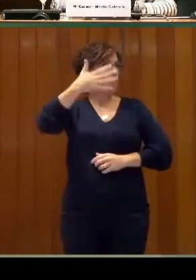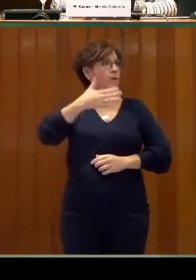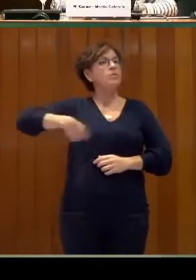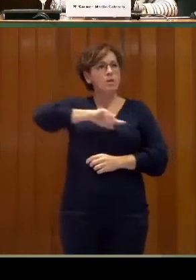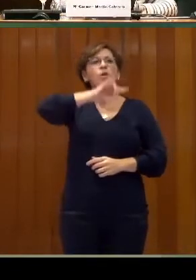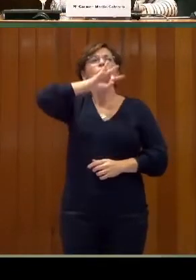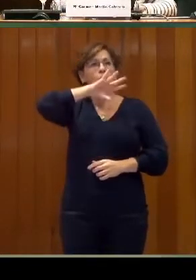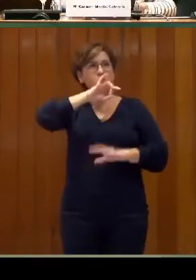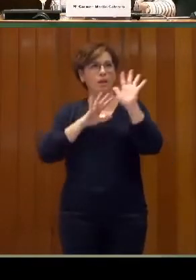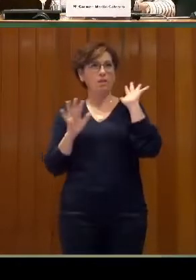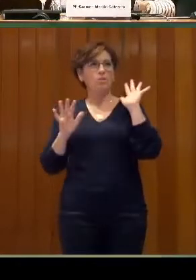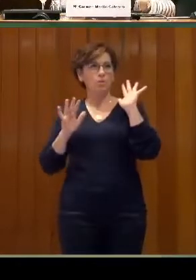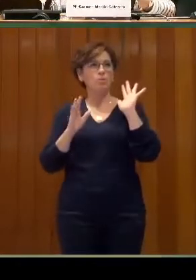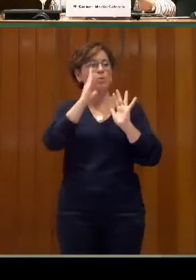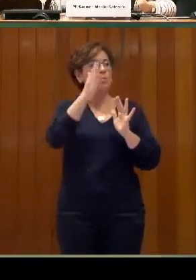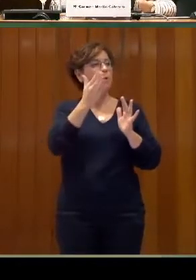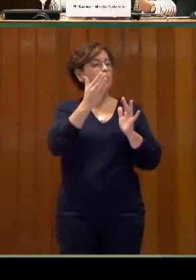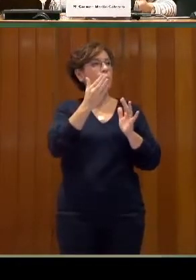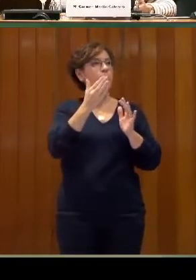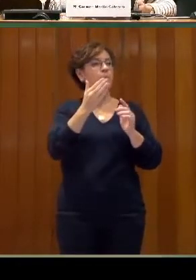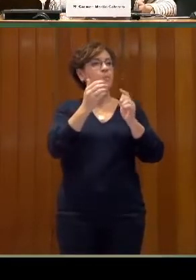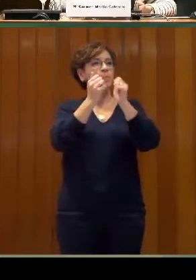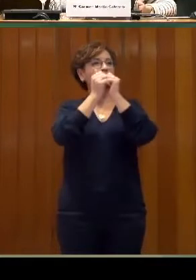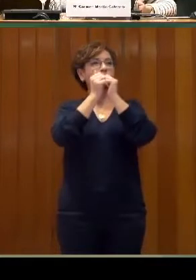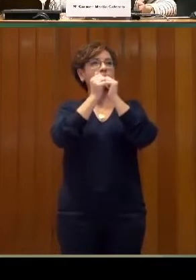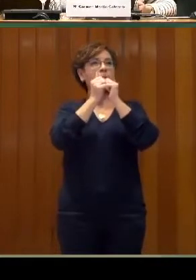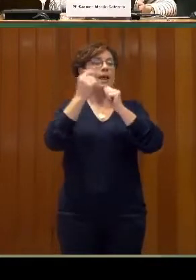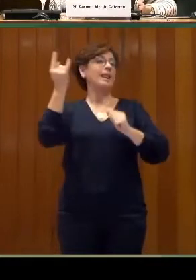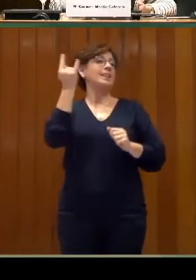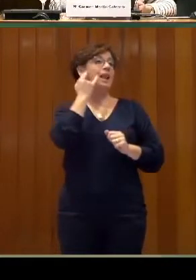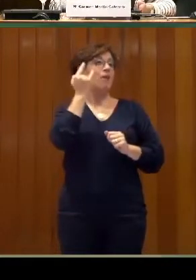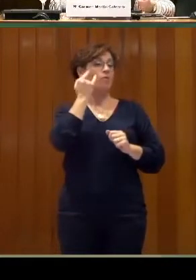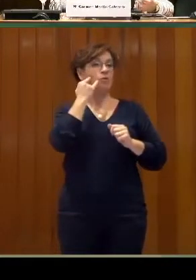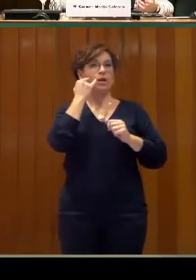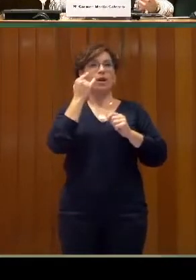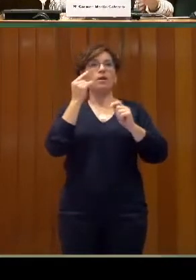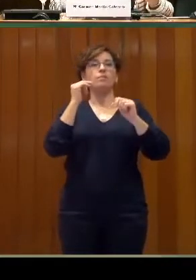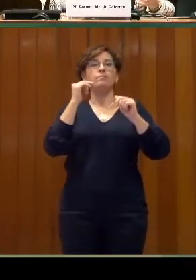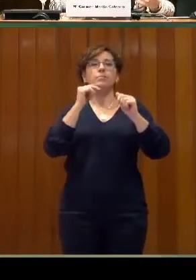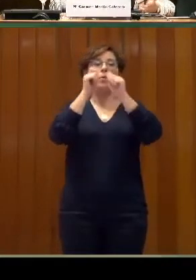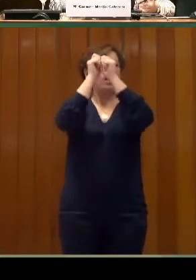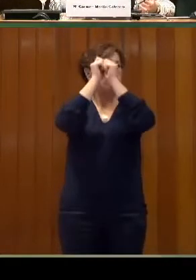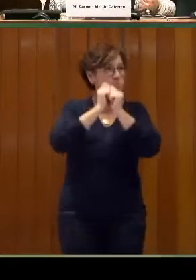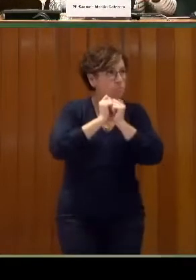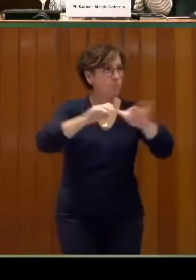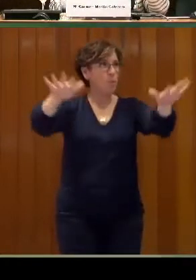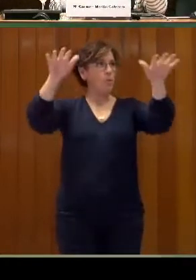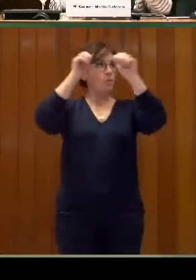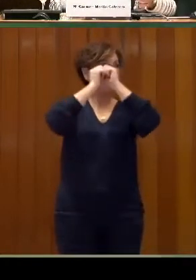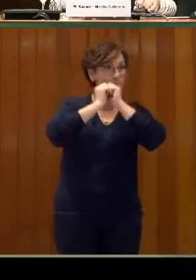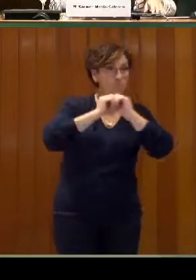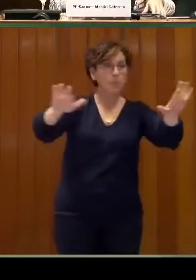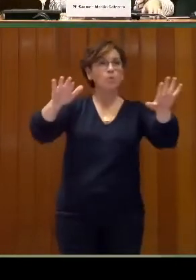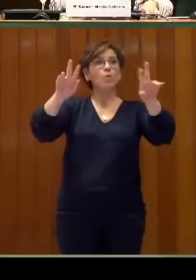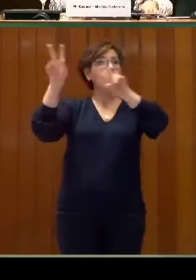realmente estamos consiguiendo que cada nuevo lanzamiento que Telefónica hace ya la accesibilidad se tenga en